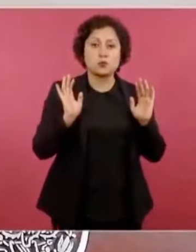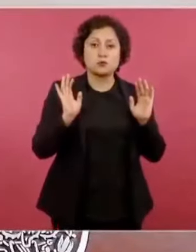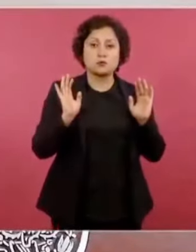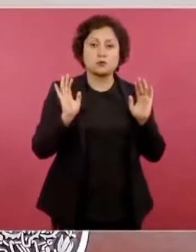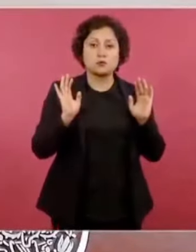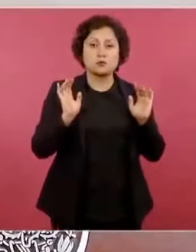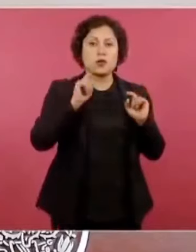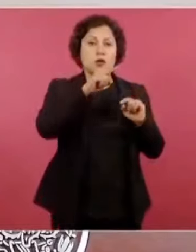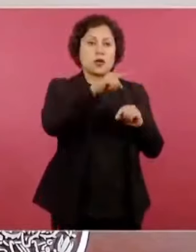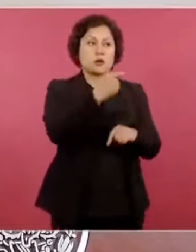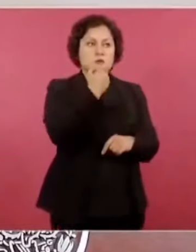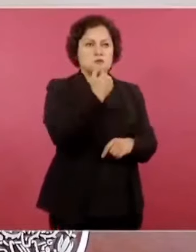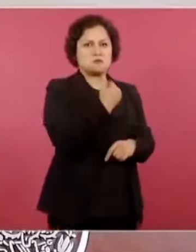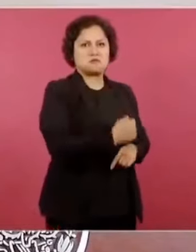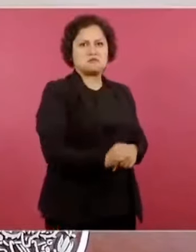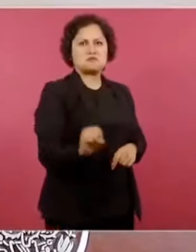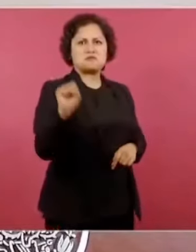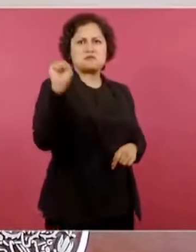audaces,